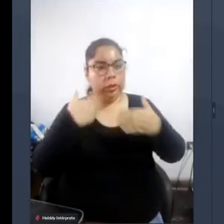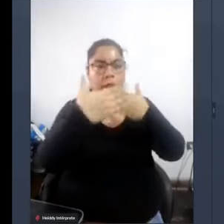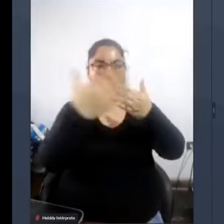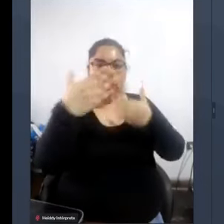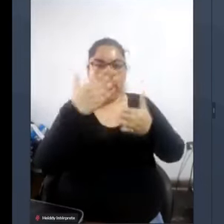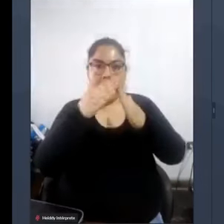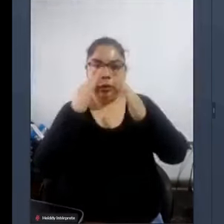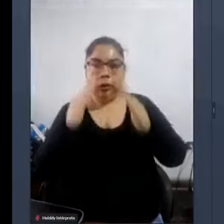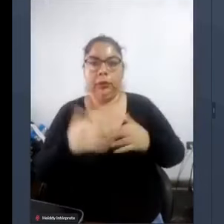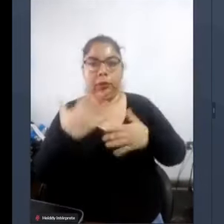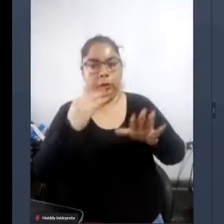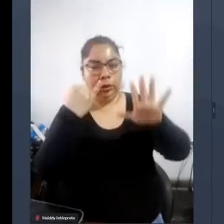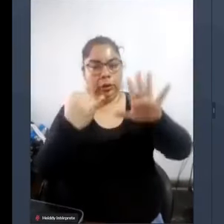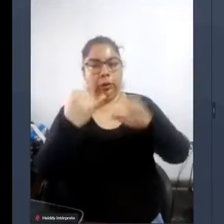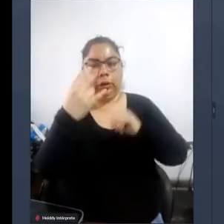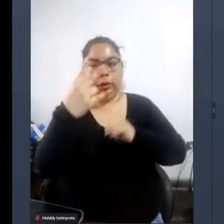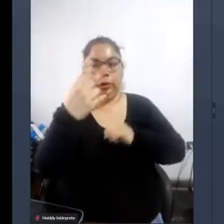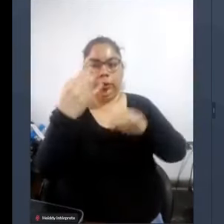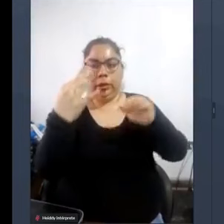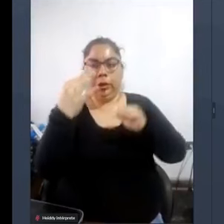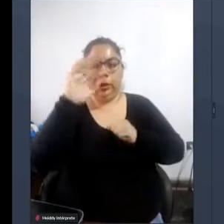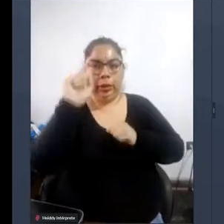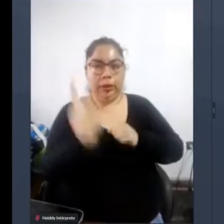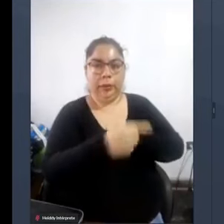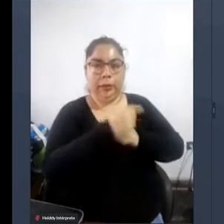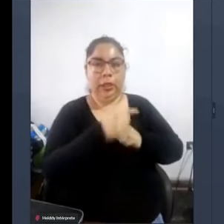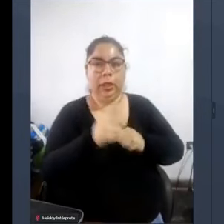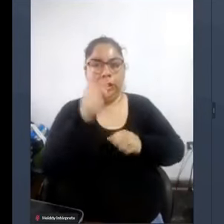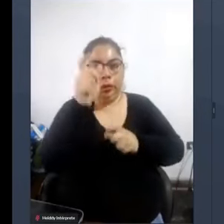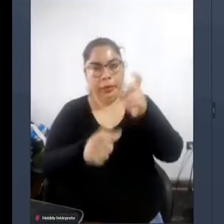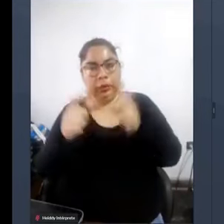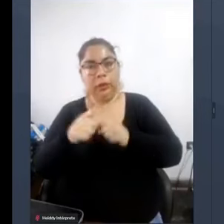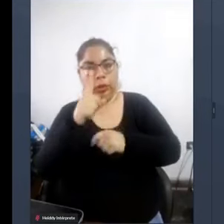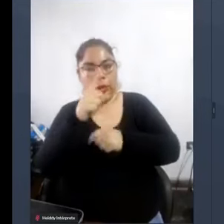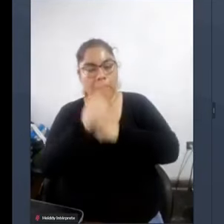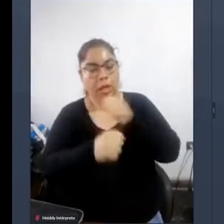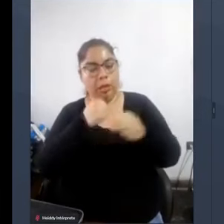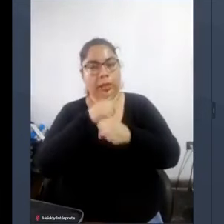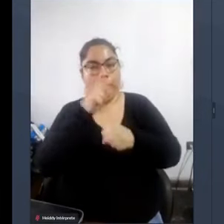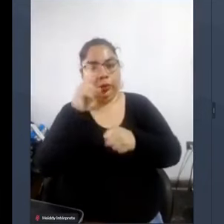623.168 personas al año 2018